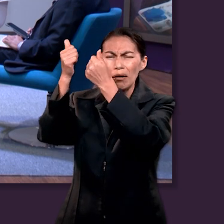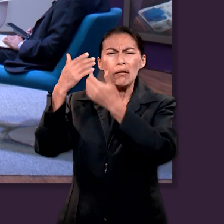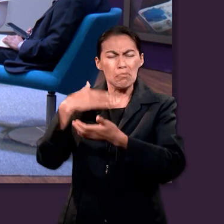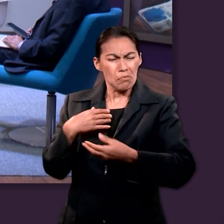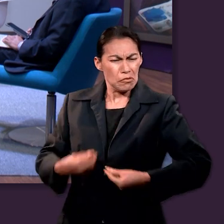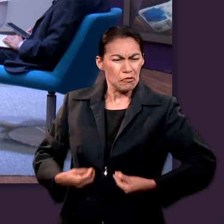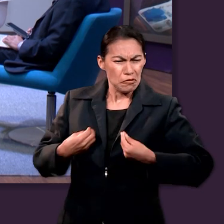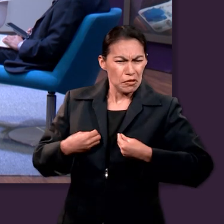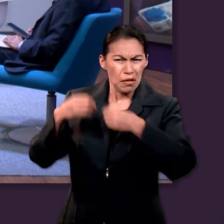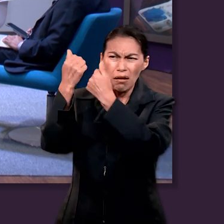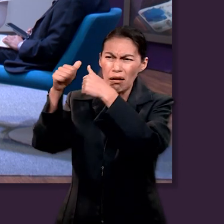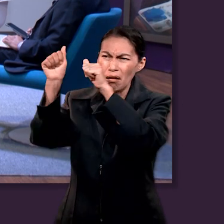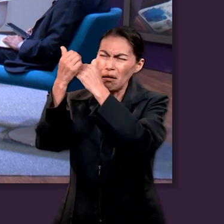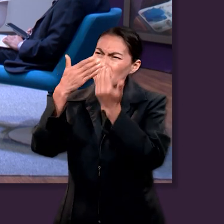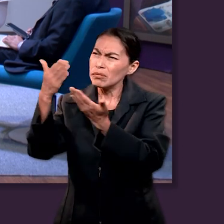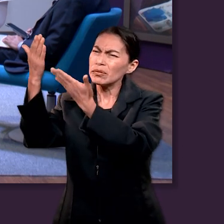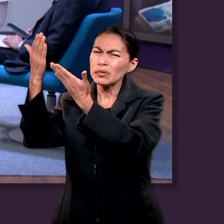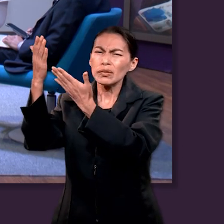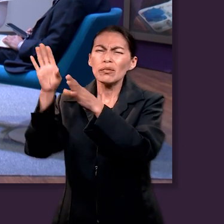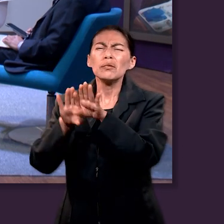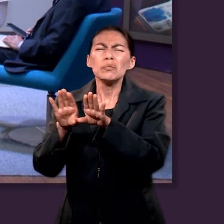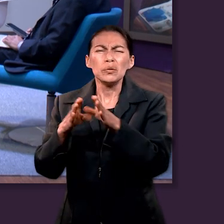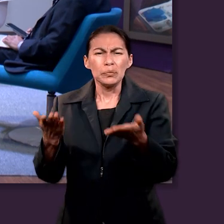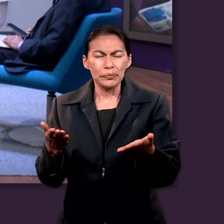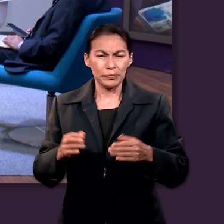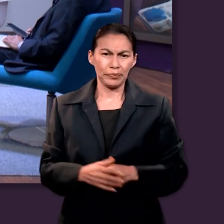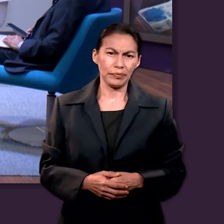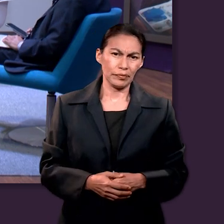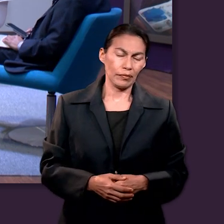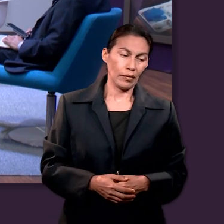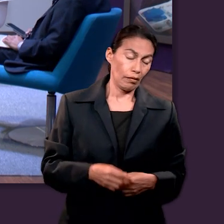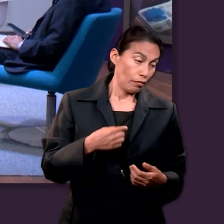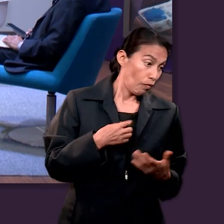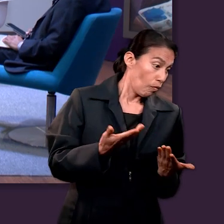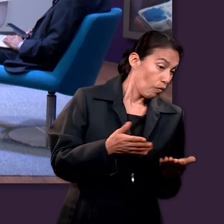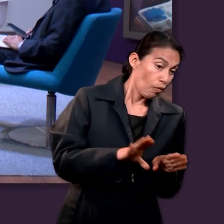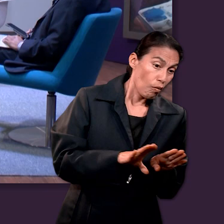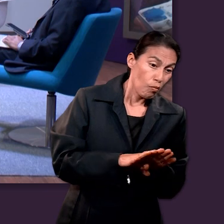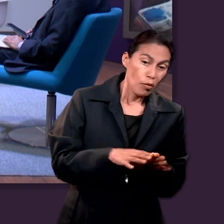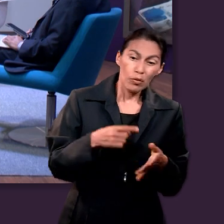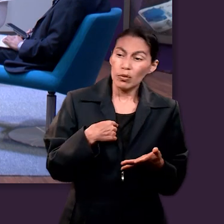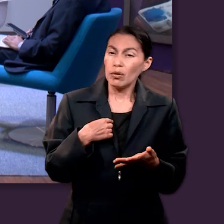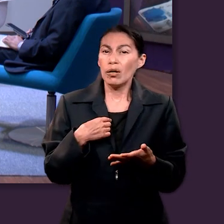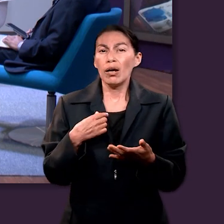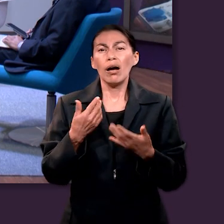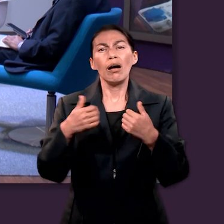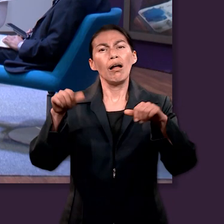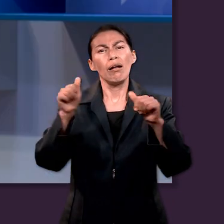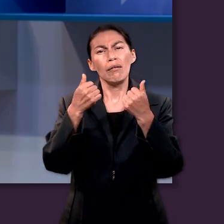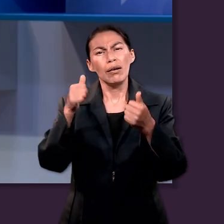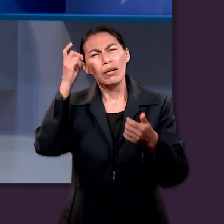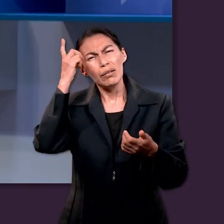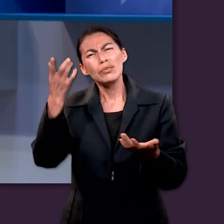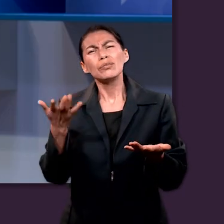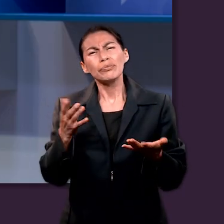prácticas de cómo podemos utilizar la alabanza en nuestra vía. Así de manera concreta. ¿A través de qué escenario,